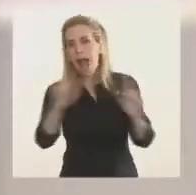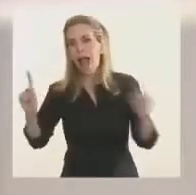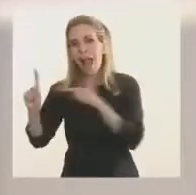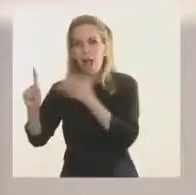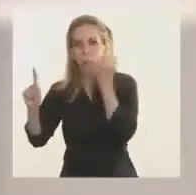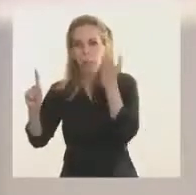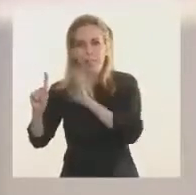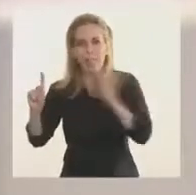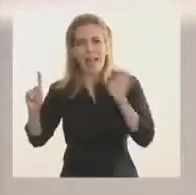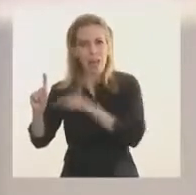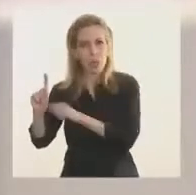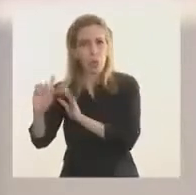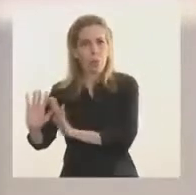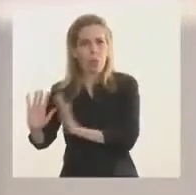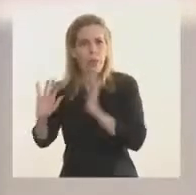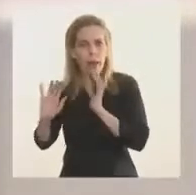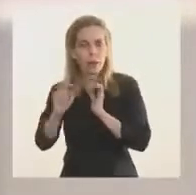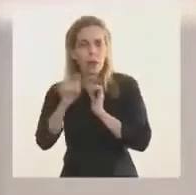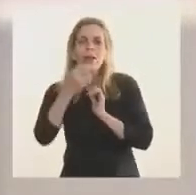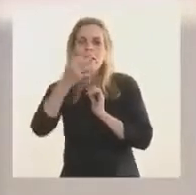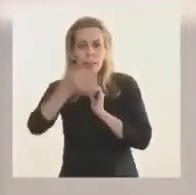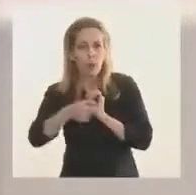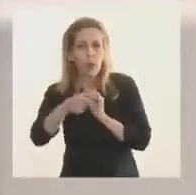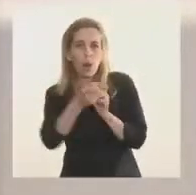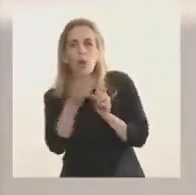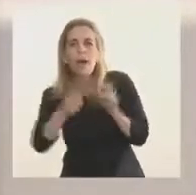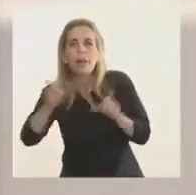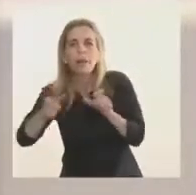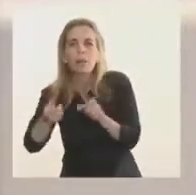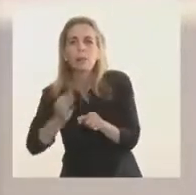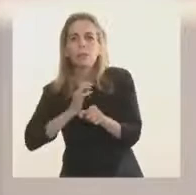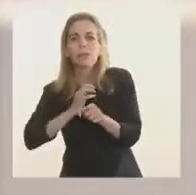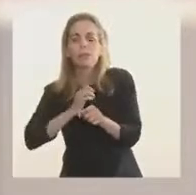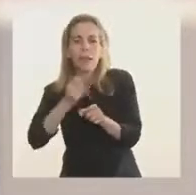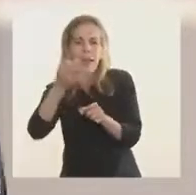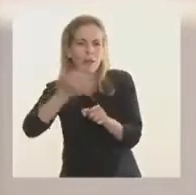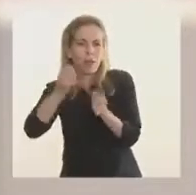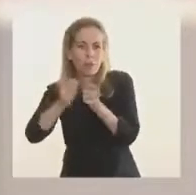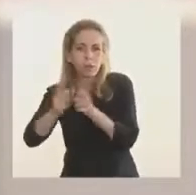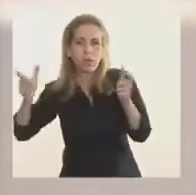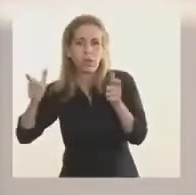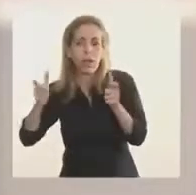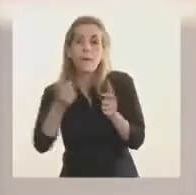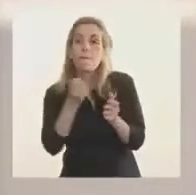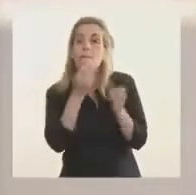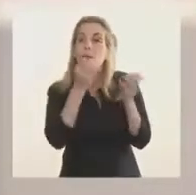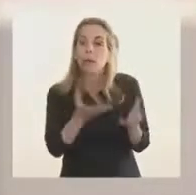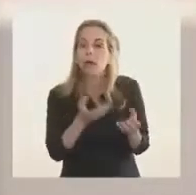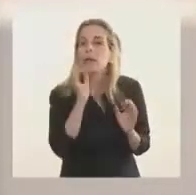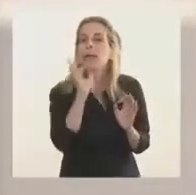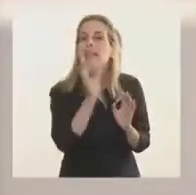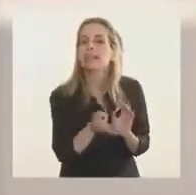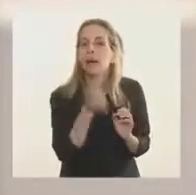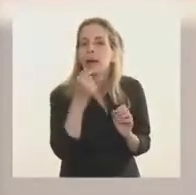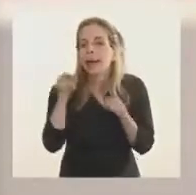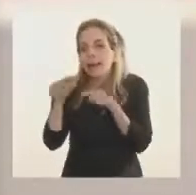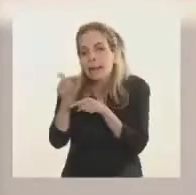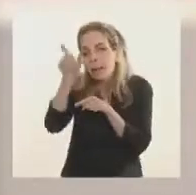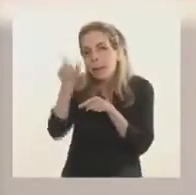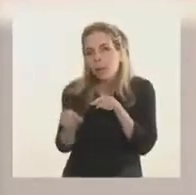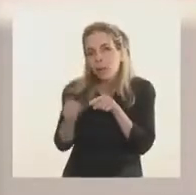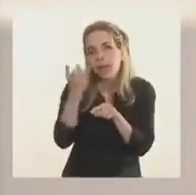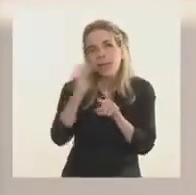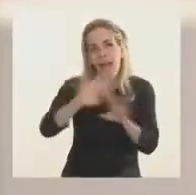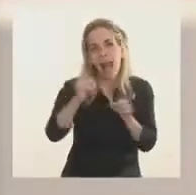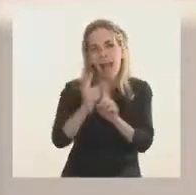con lo cual tendremos seguramente un número mayor, pero tendremos una certeza mucho más grande de que esa persona